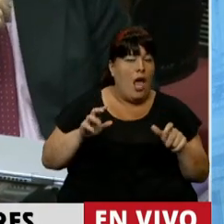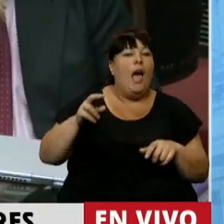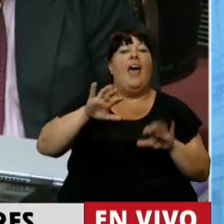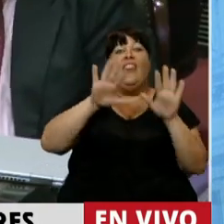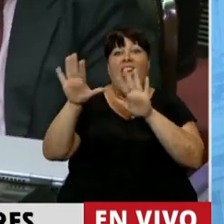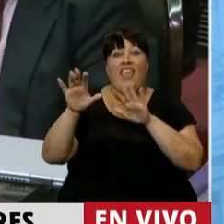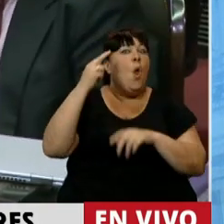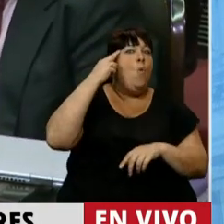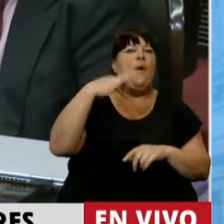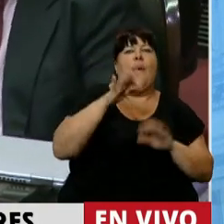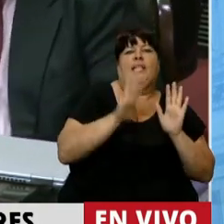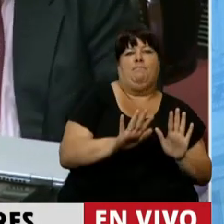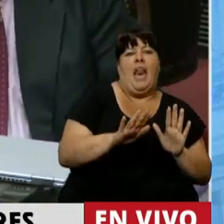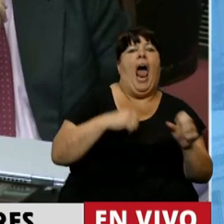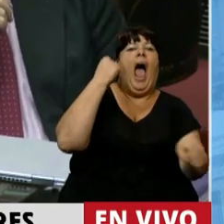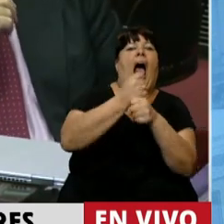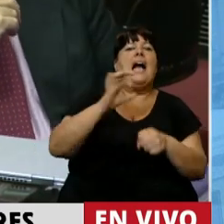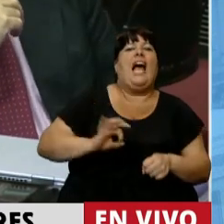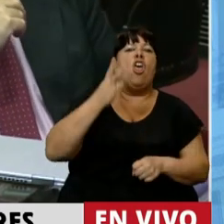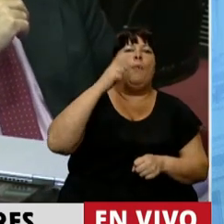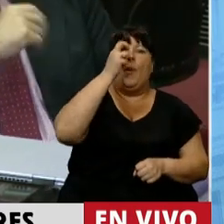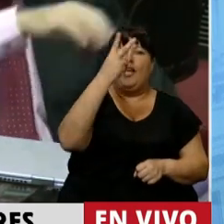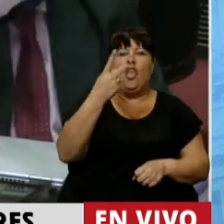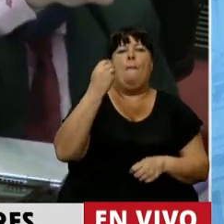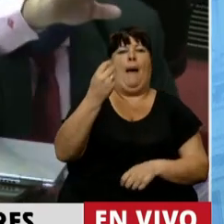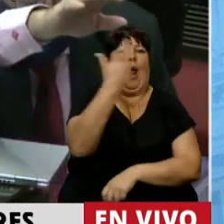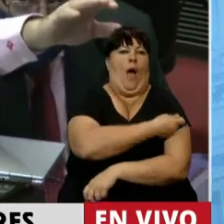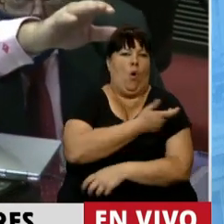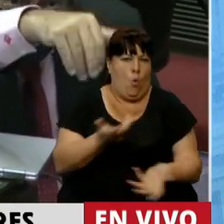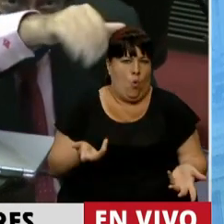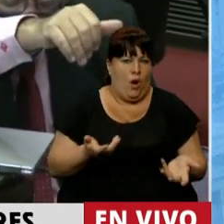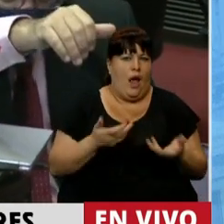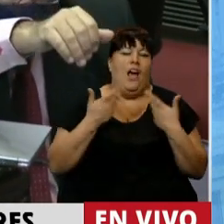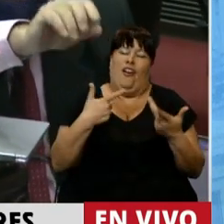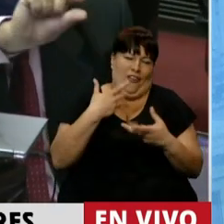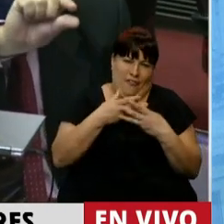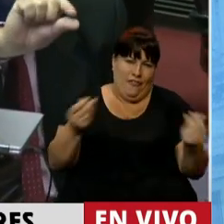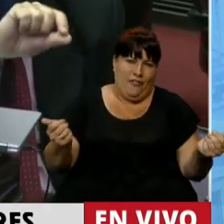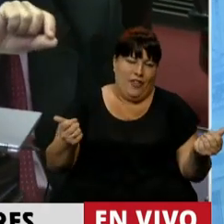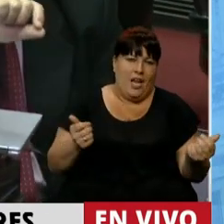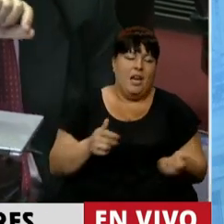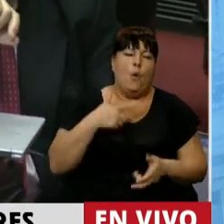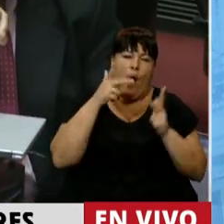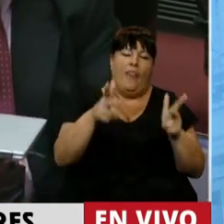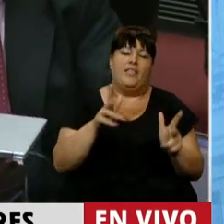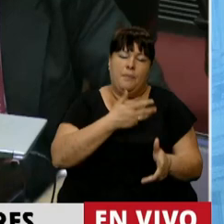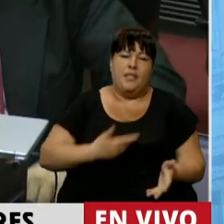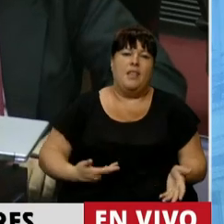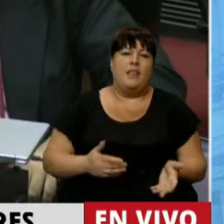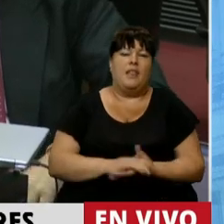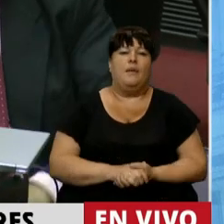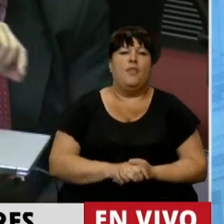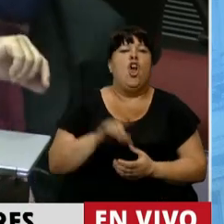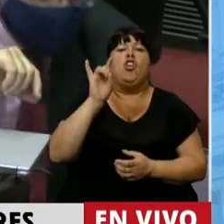9 de cada 10 van a tener que esperar al menos hasta el 2022 para poder vacunarse. Entonces, para ir terminando, quiero decir, presidente, que